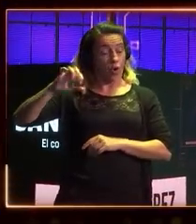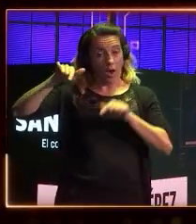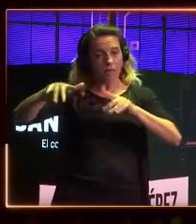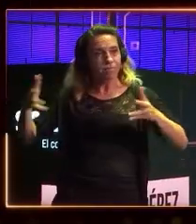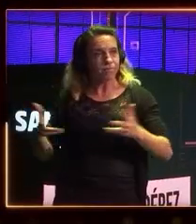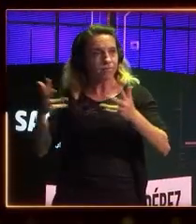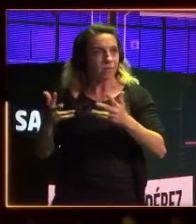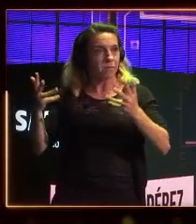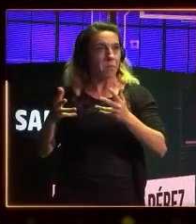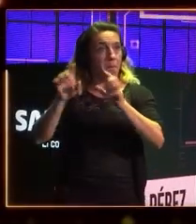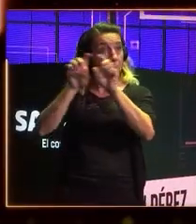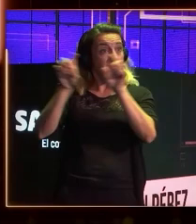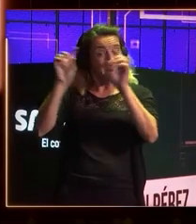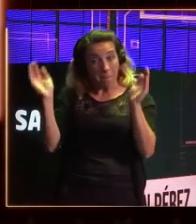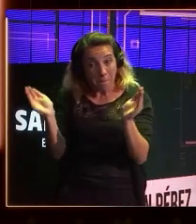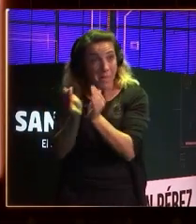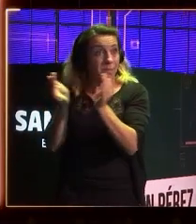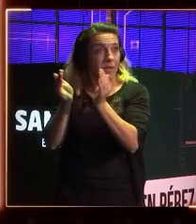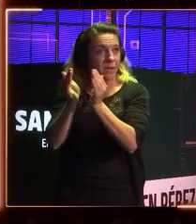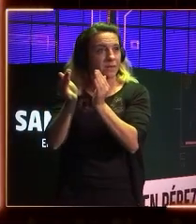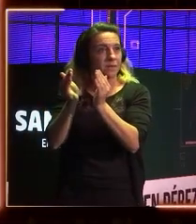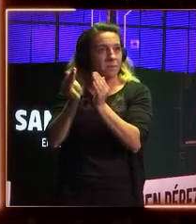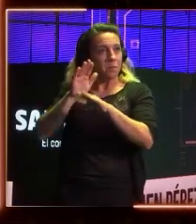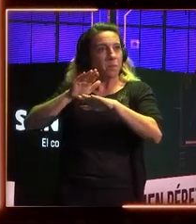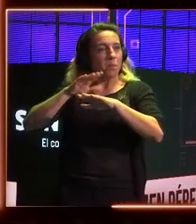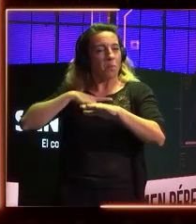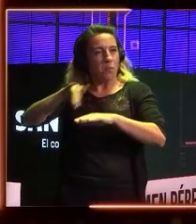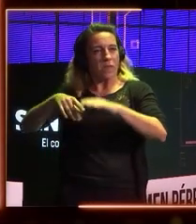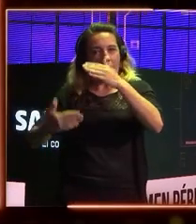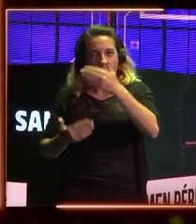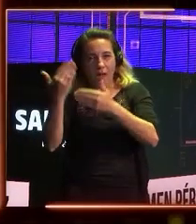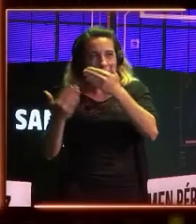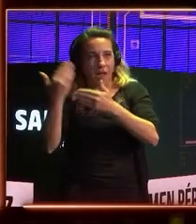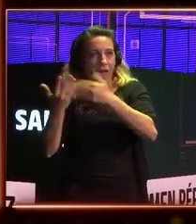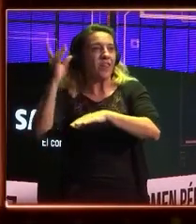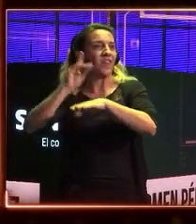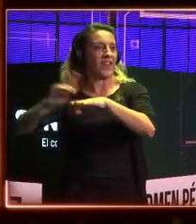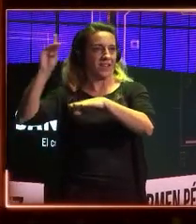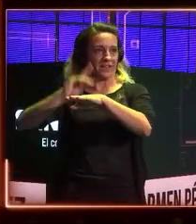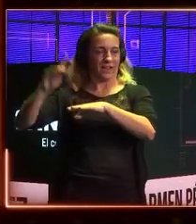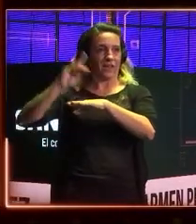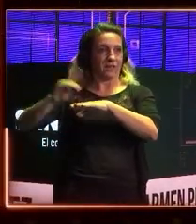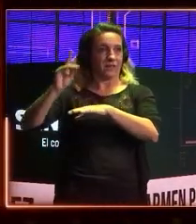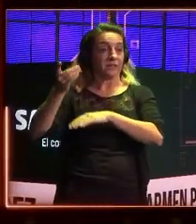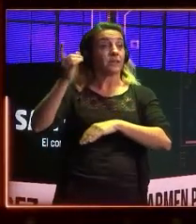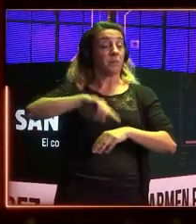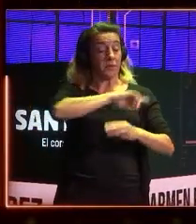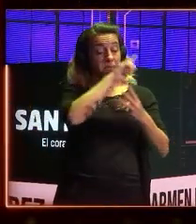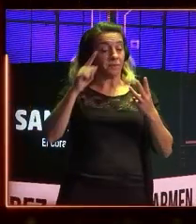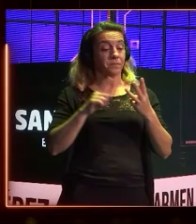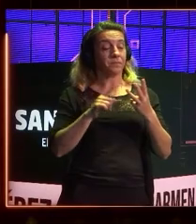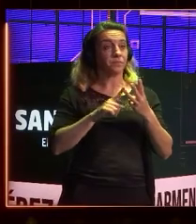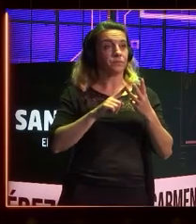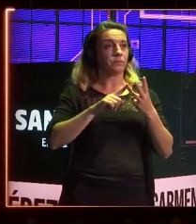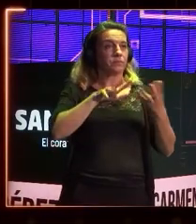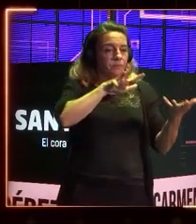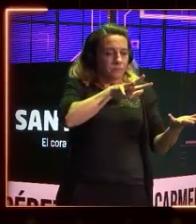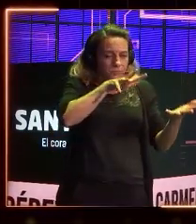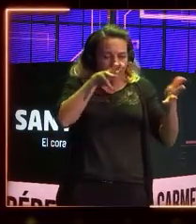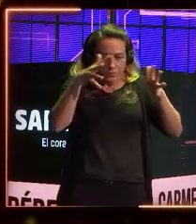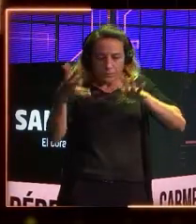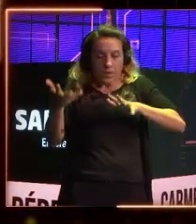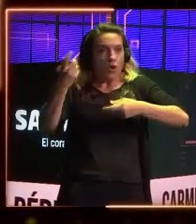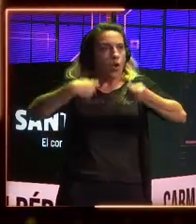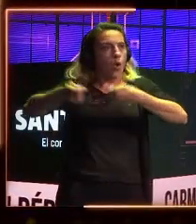pymes tengan un nuevo amplio de innovación digital. Más allá, también tenemos la transformación del